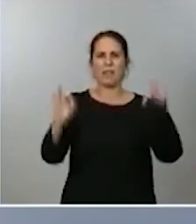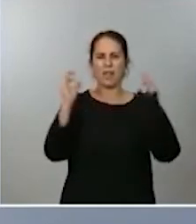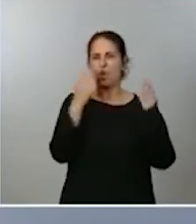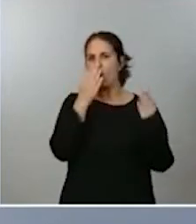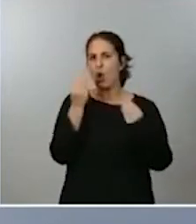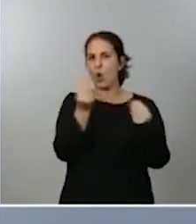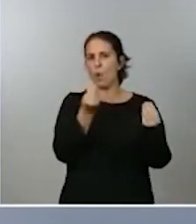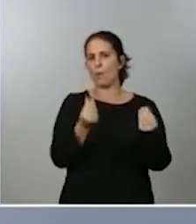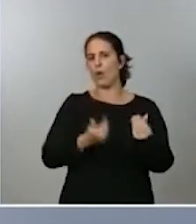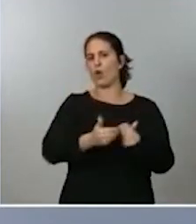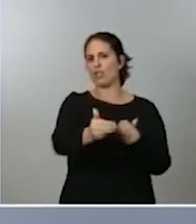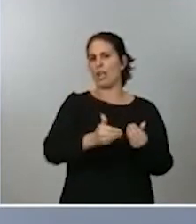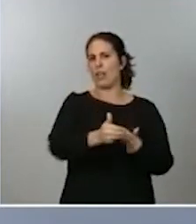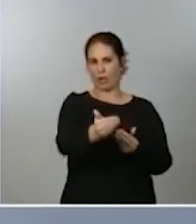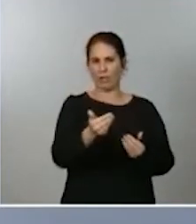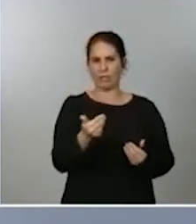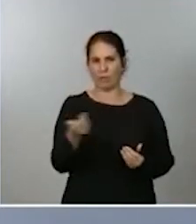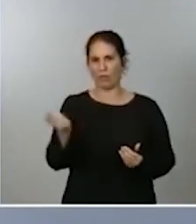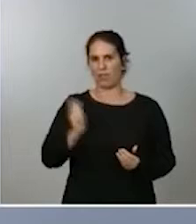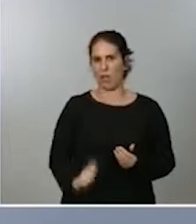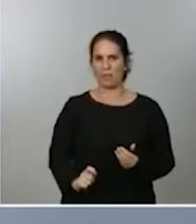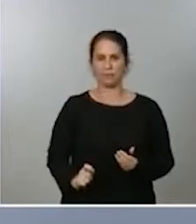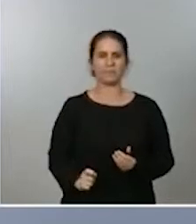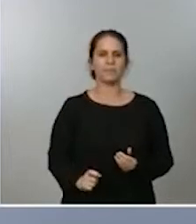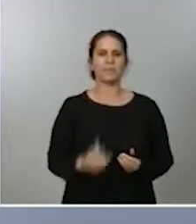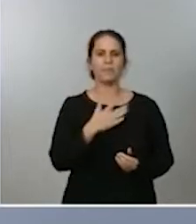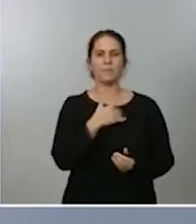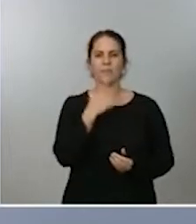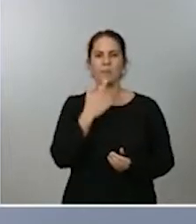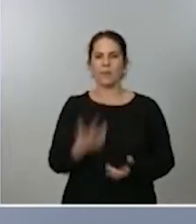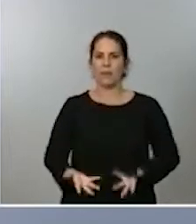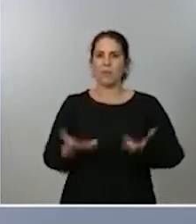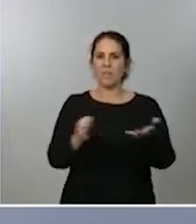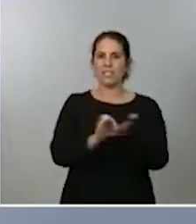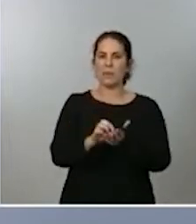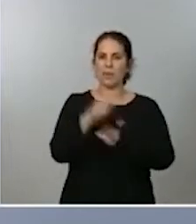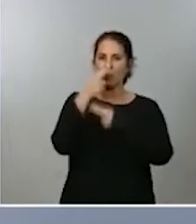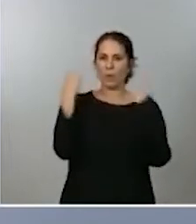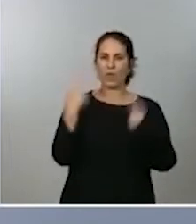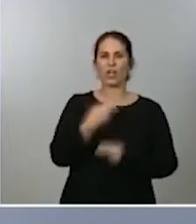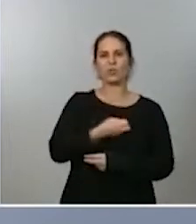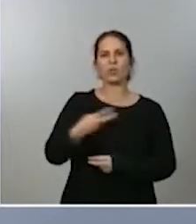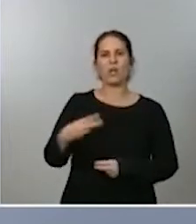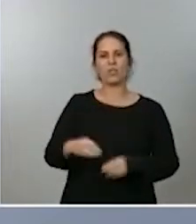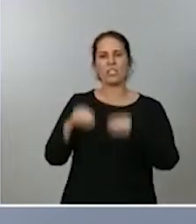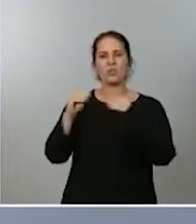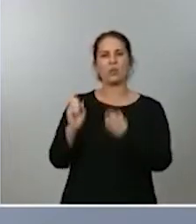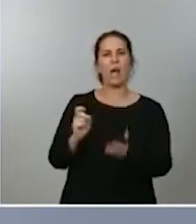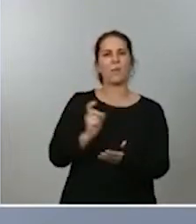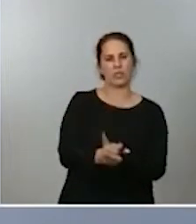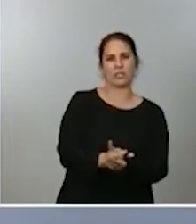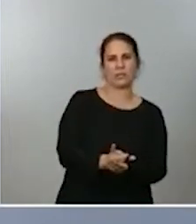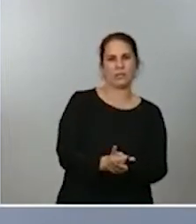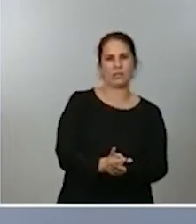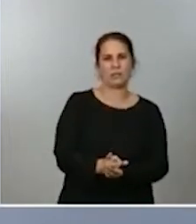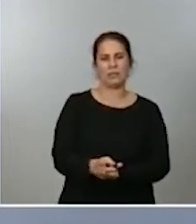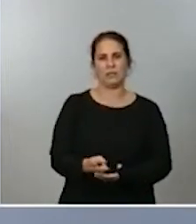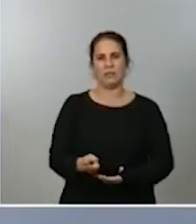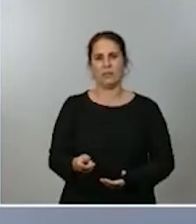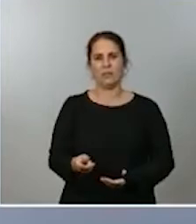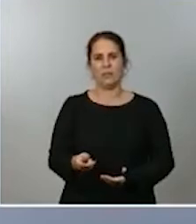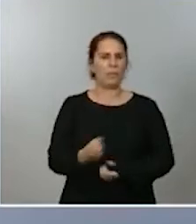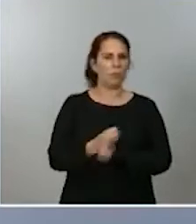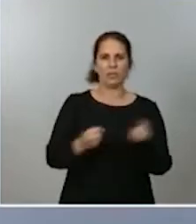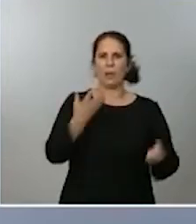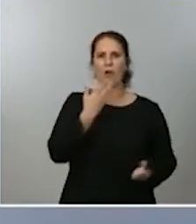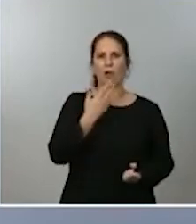pone a servicio público los resultados de sus propias apuestas y es imposible conocer si son verdad o